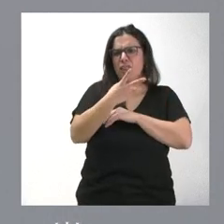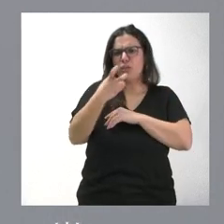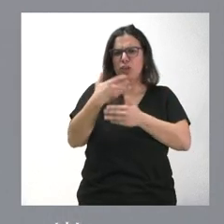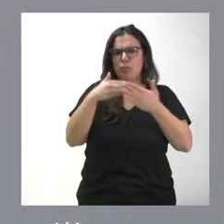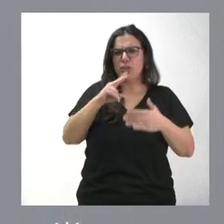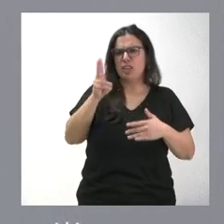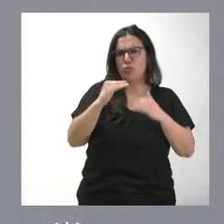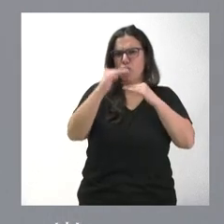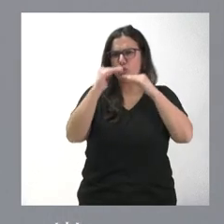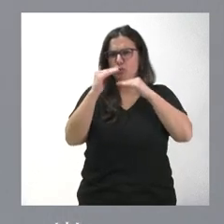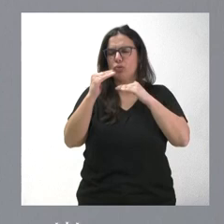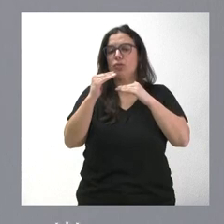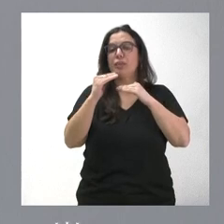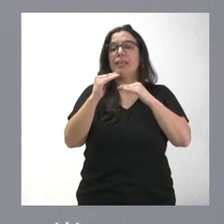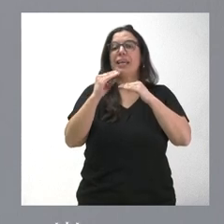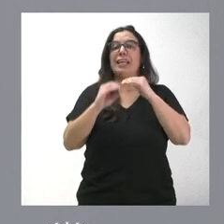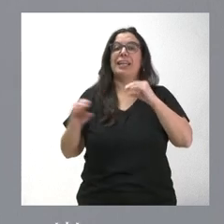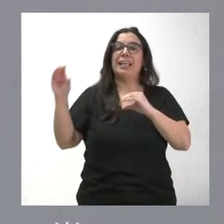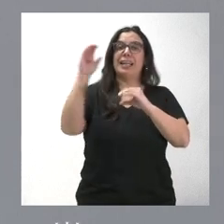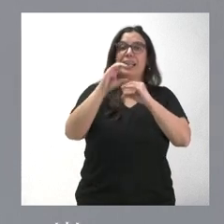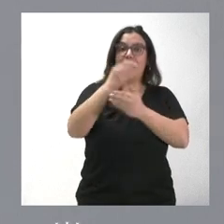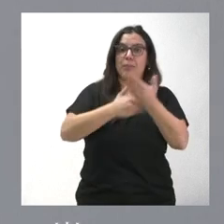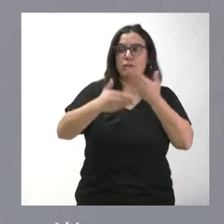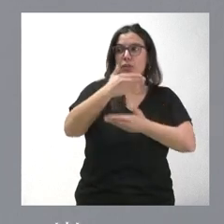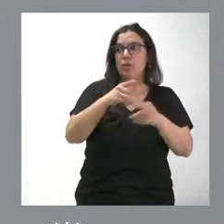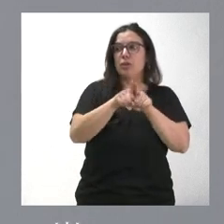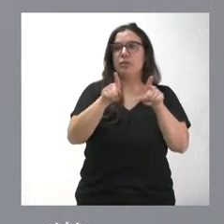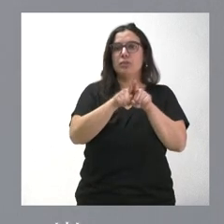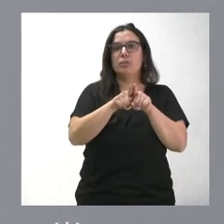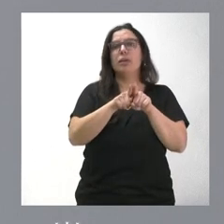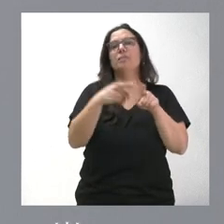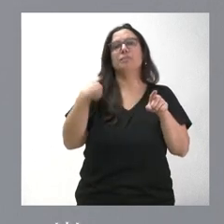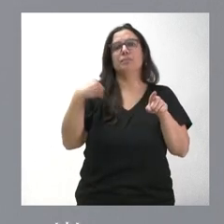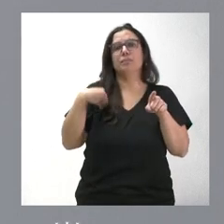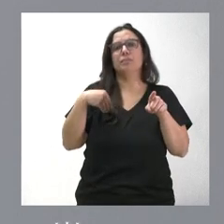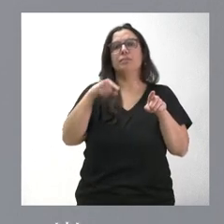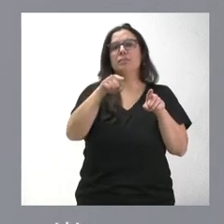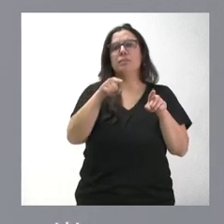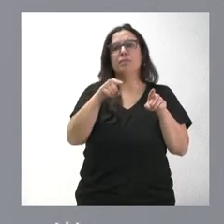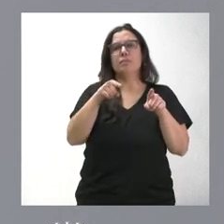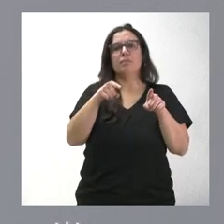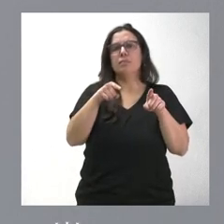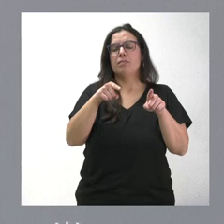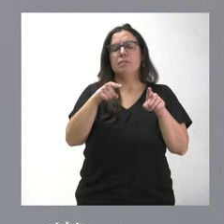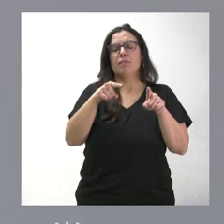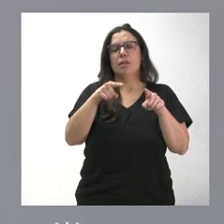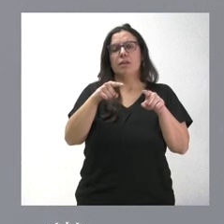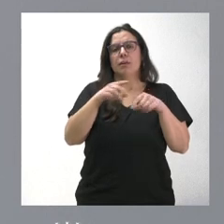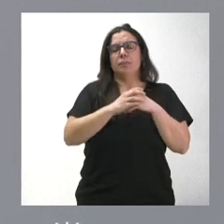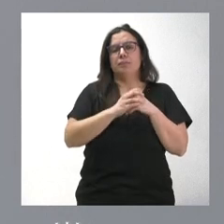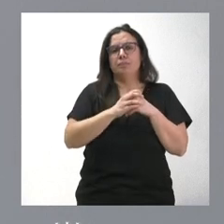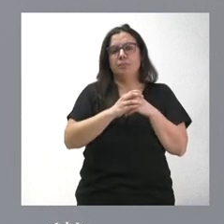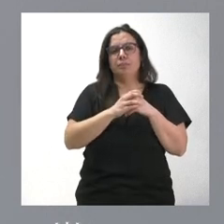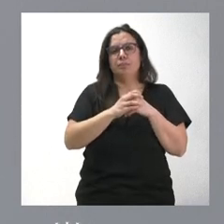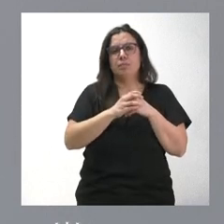de euros y lo que era la reposición los 1.200 restantes. Como consecuencia del exceso en el déficit